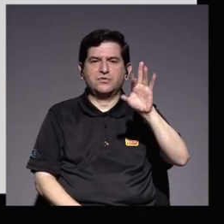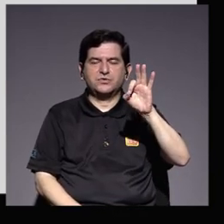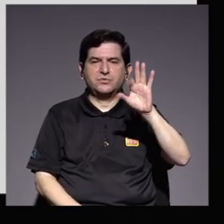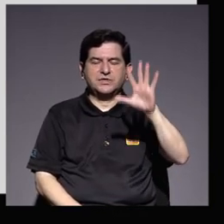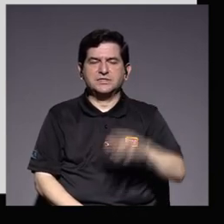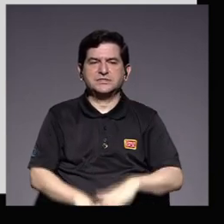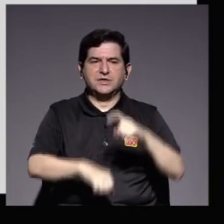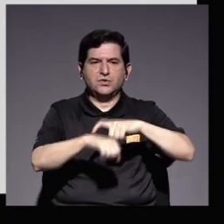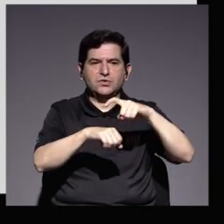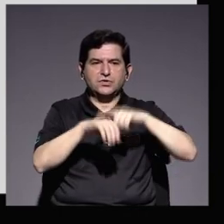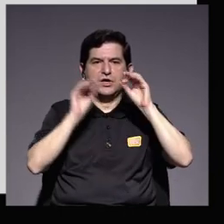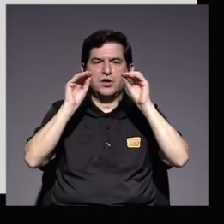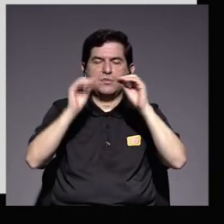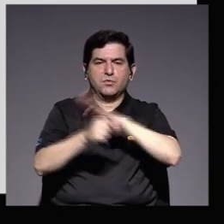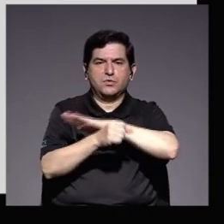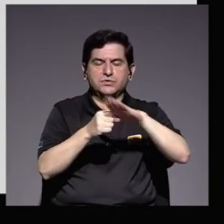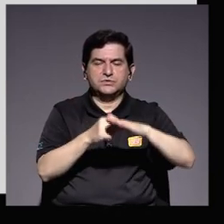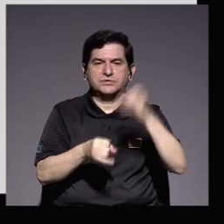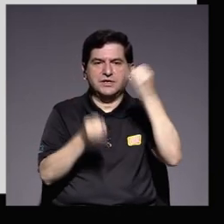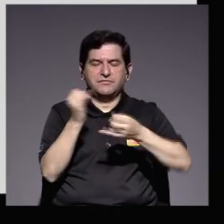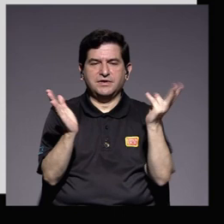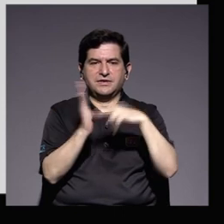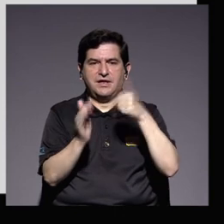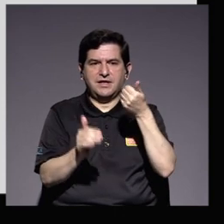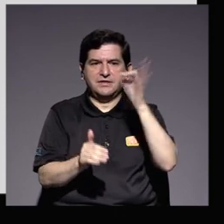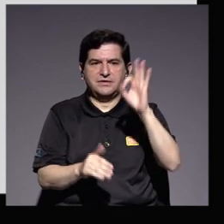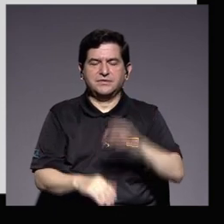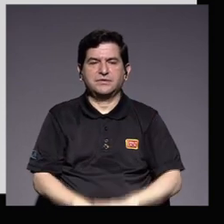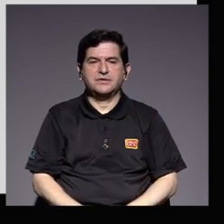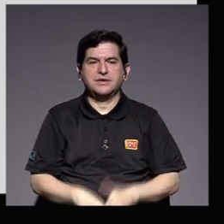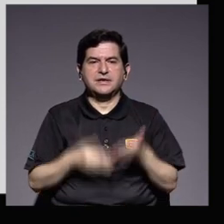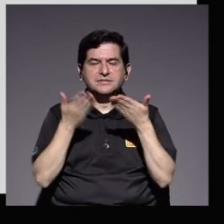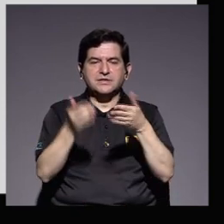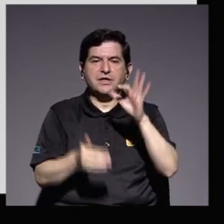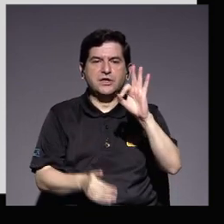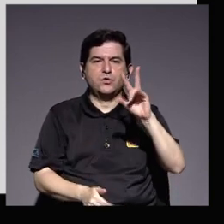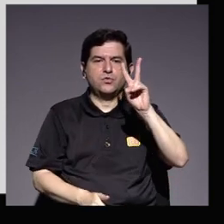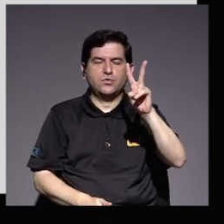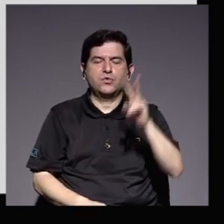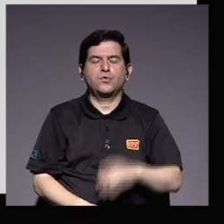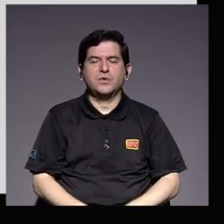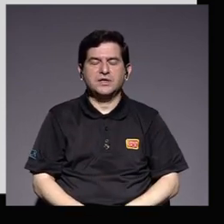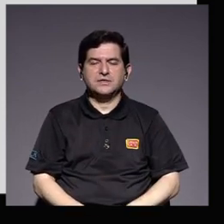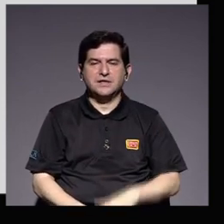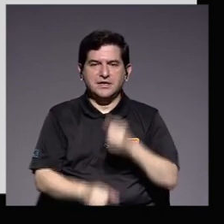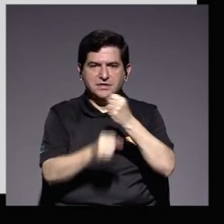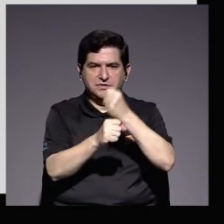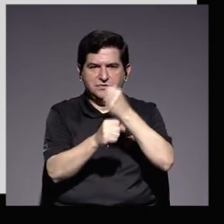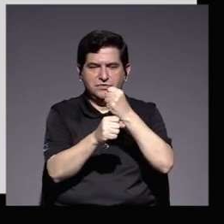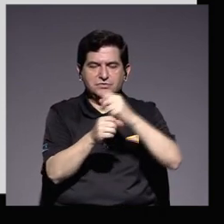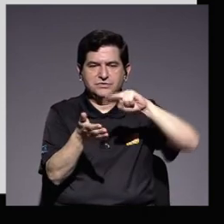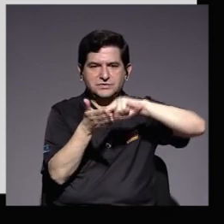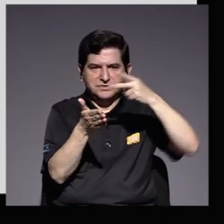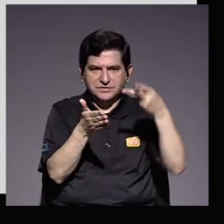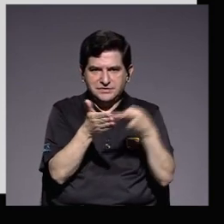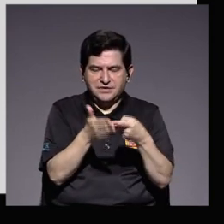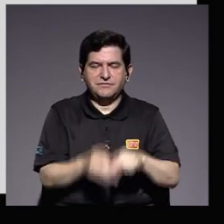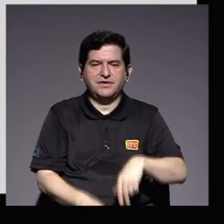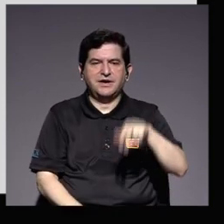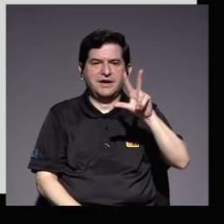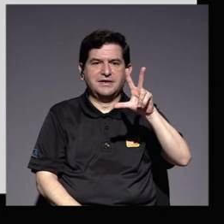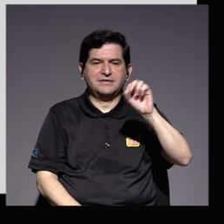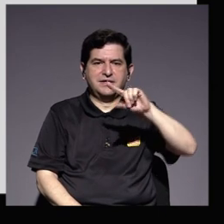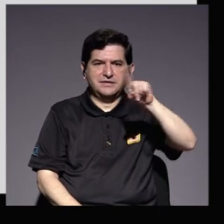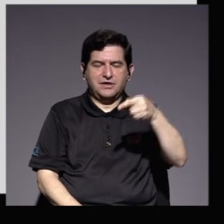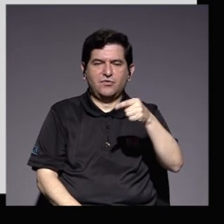y para finales del año 2019 se lograron adjudicar 92 plazas que representaron un total de 30